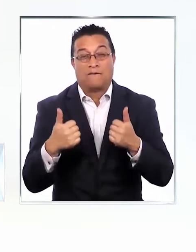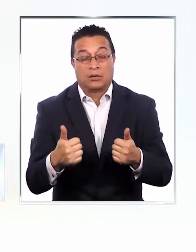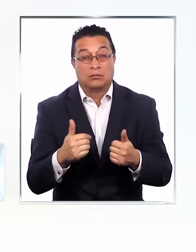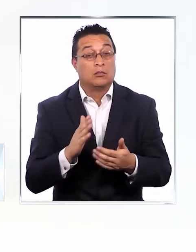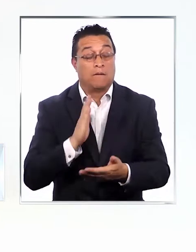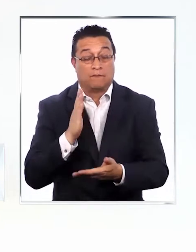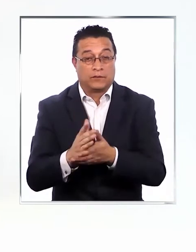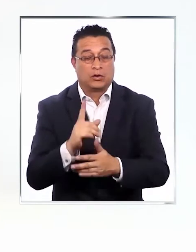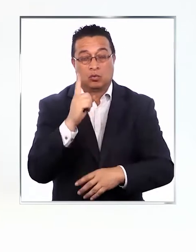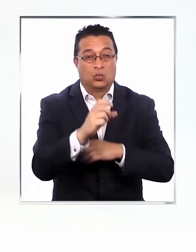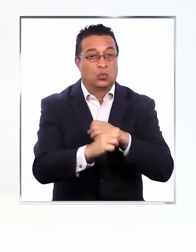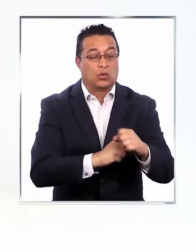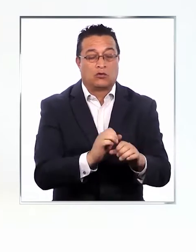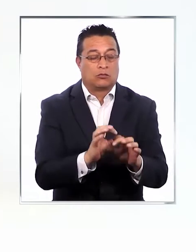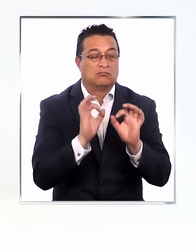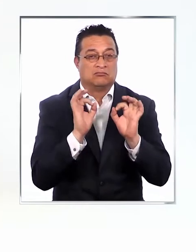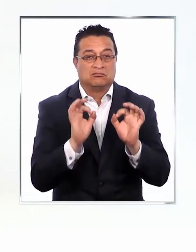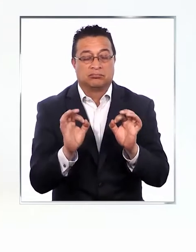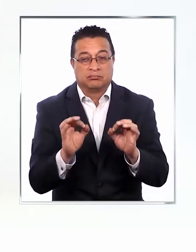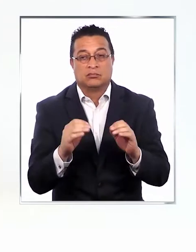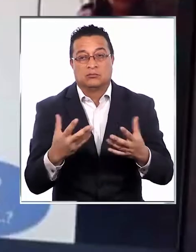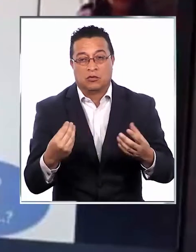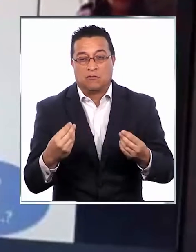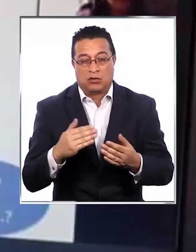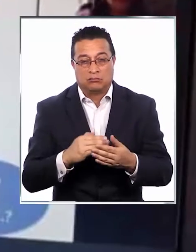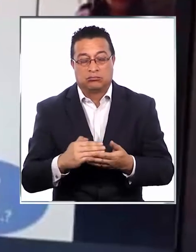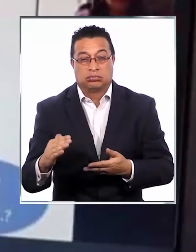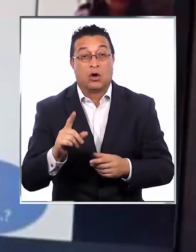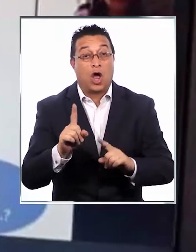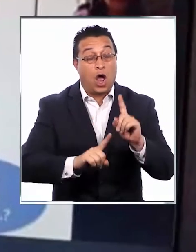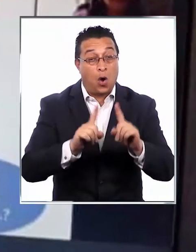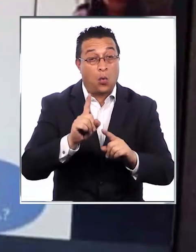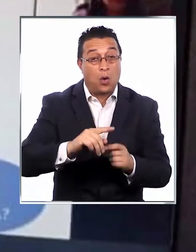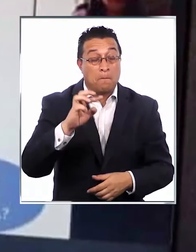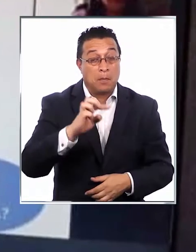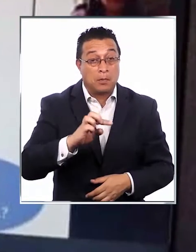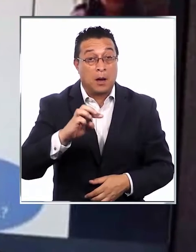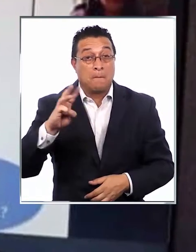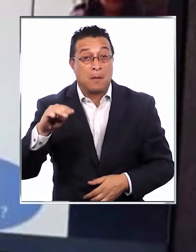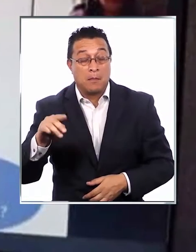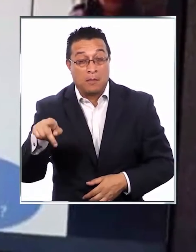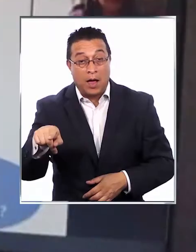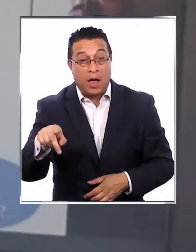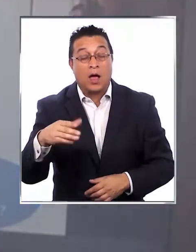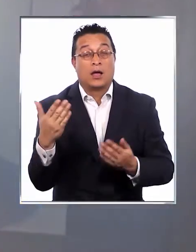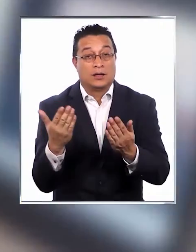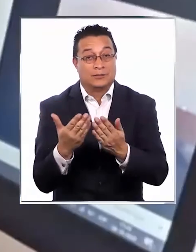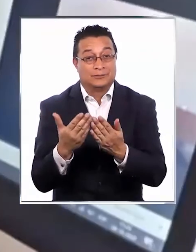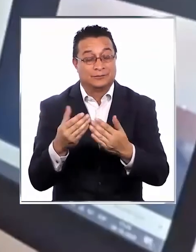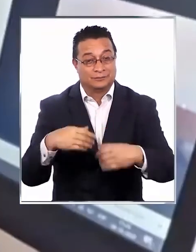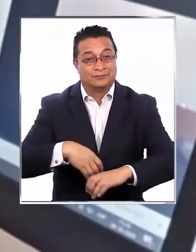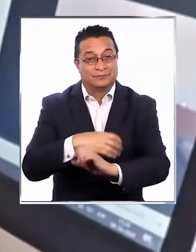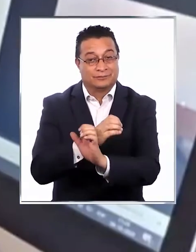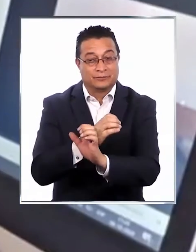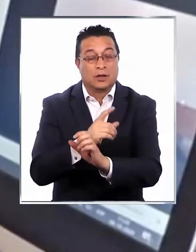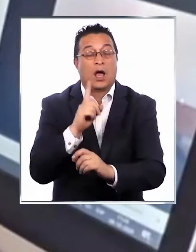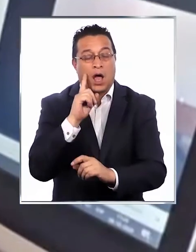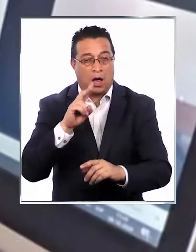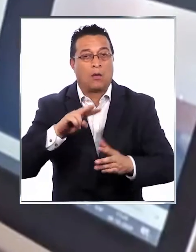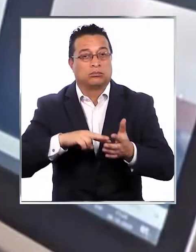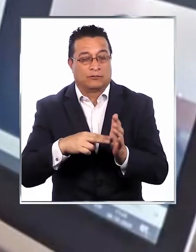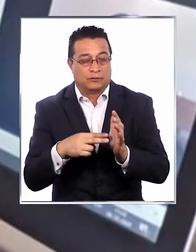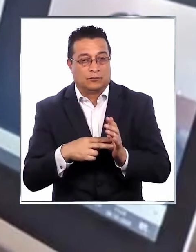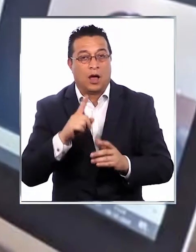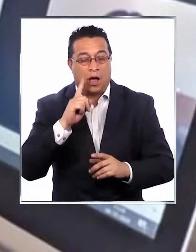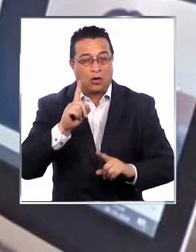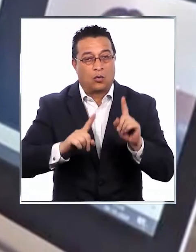terminamos un año muy exitoso, con muy buen rendimiento. Para algunos papás, las clases en línea también representan cierta